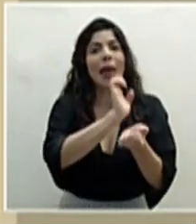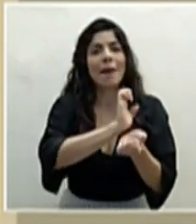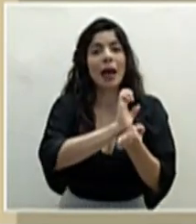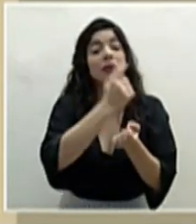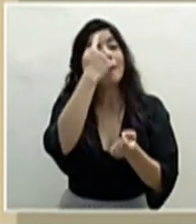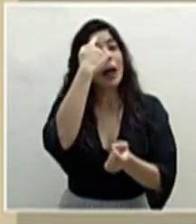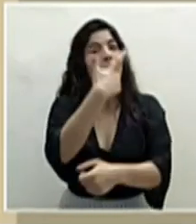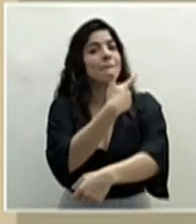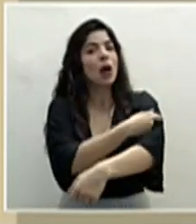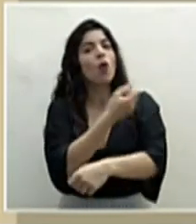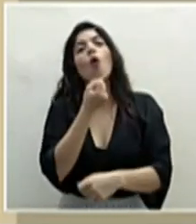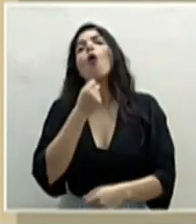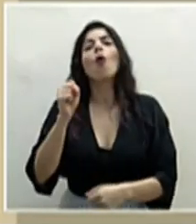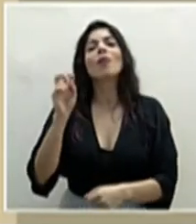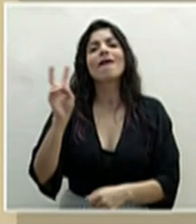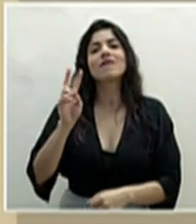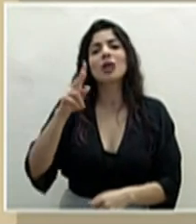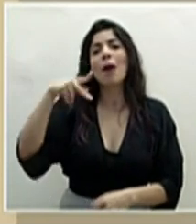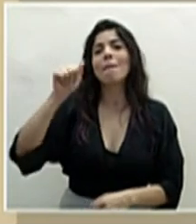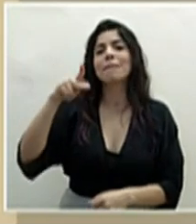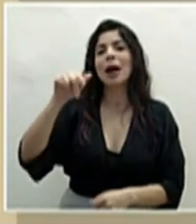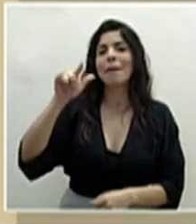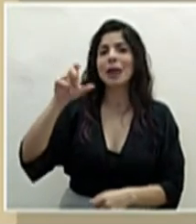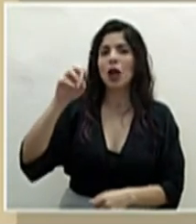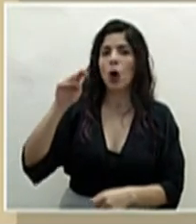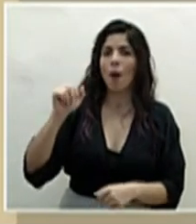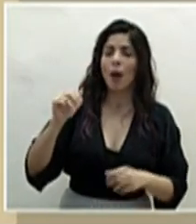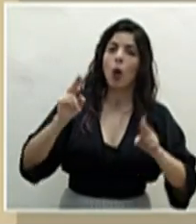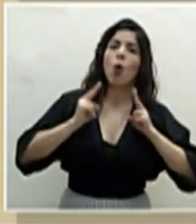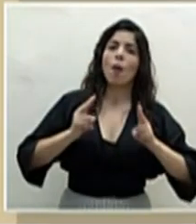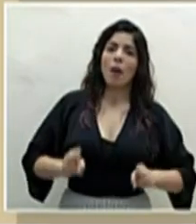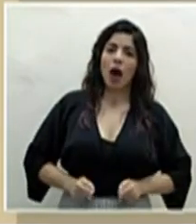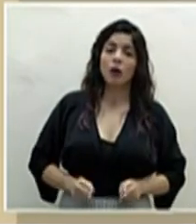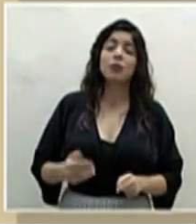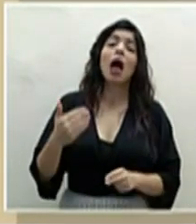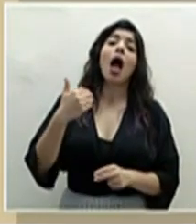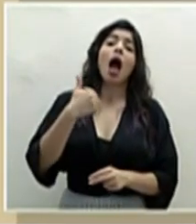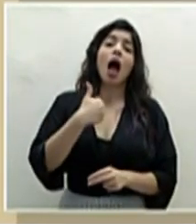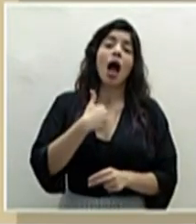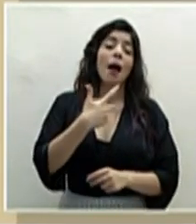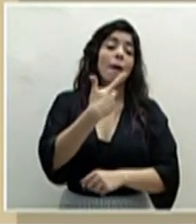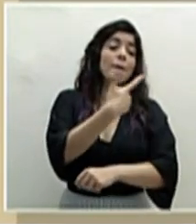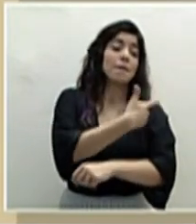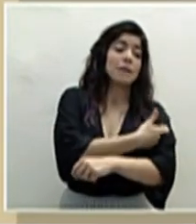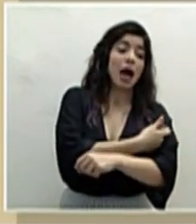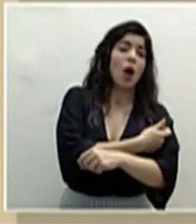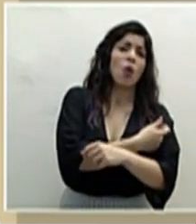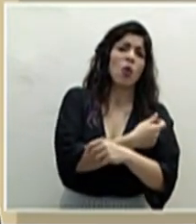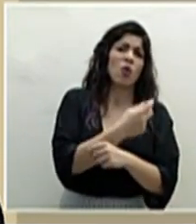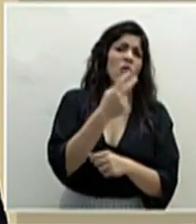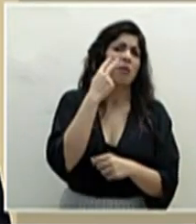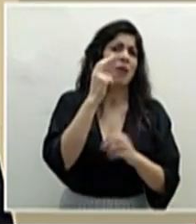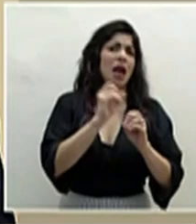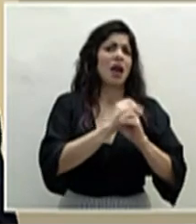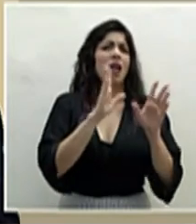vacunarse contra el virus del papiloma humano. Hay vacunas que protegen y se nota la